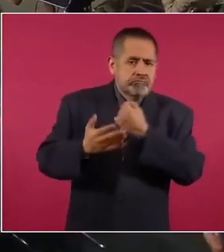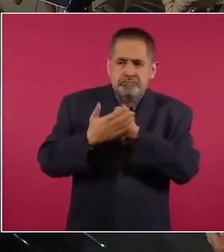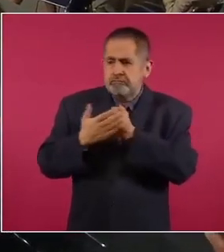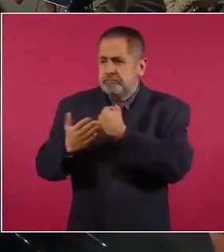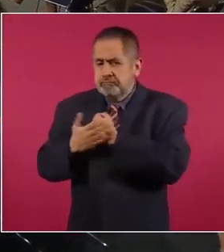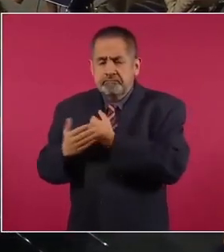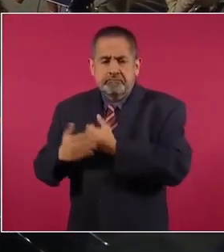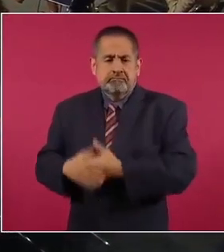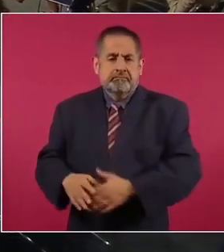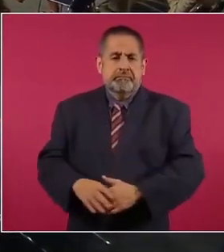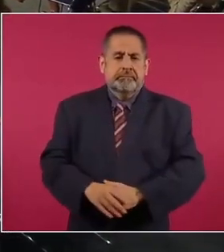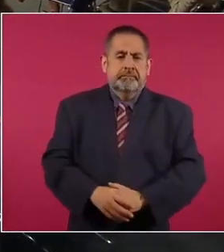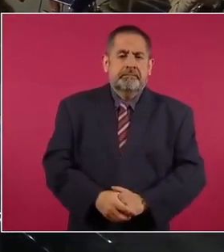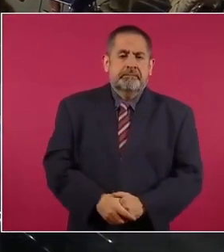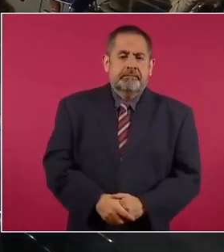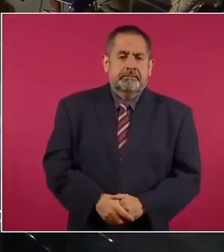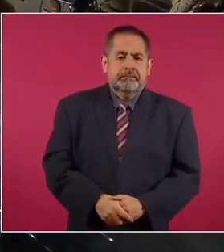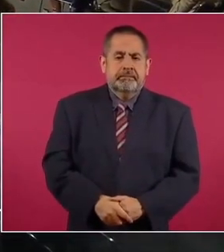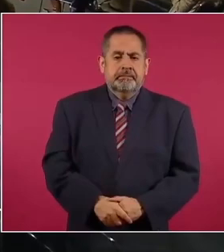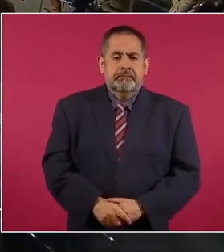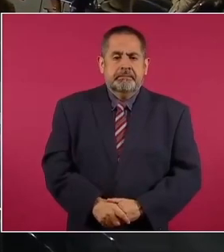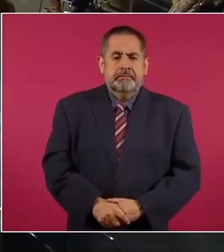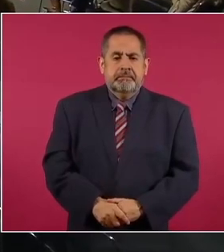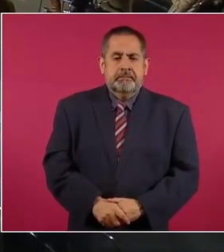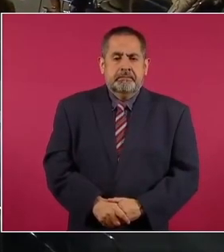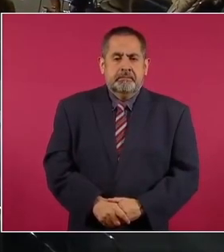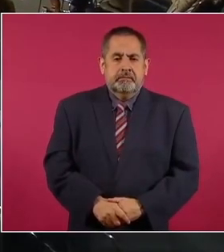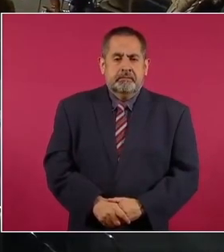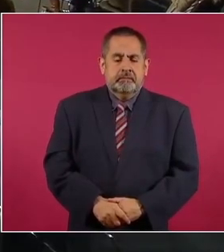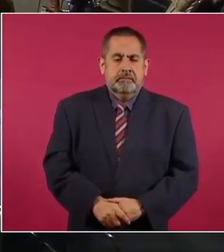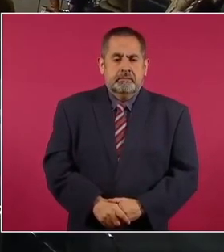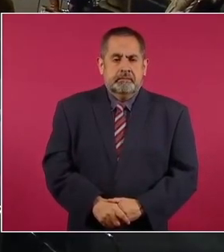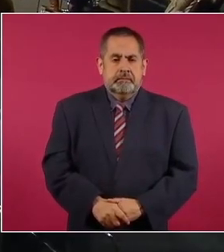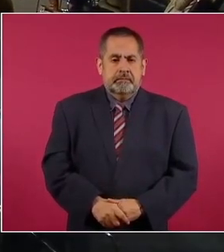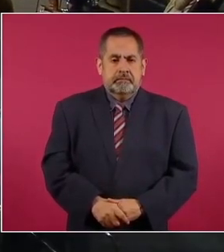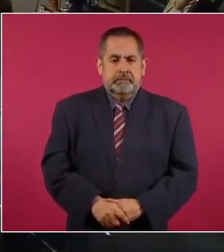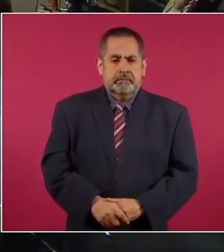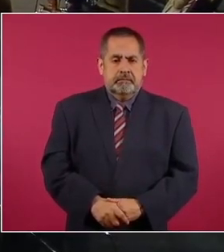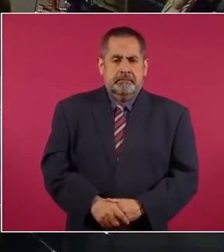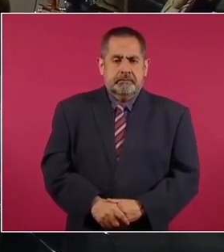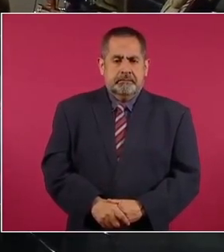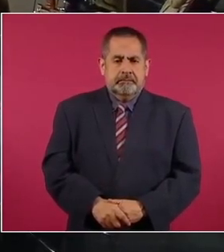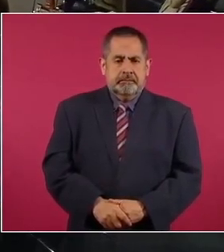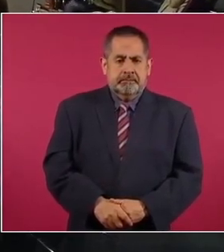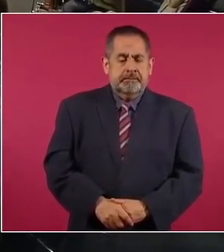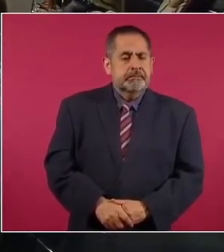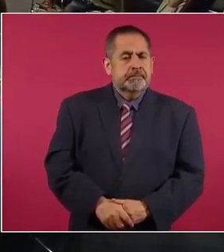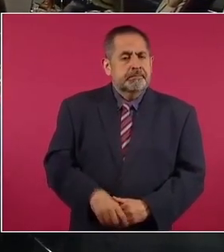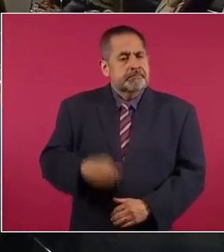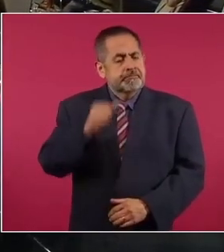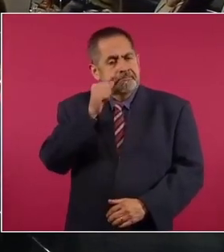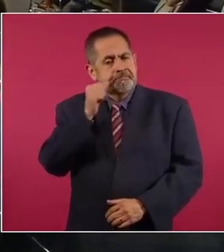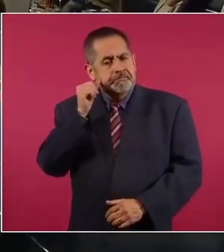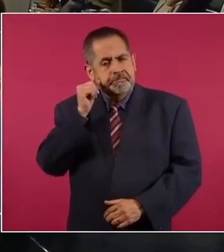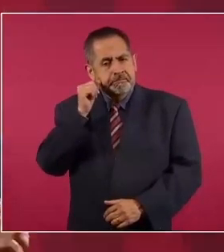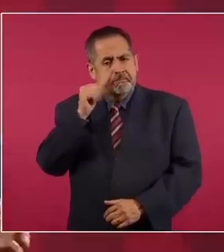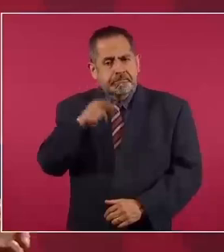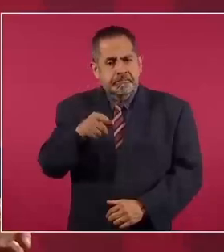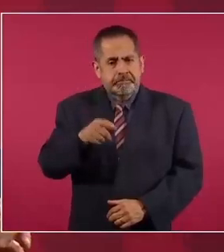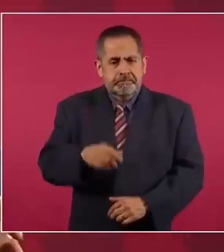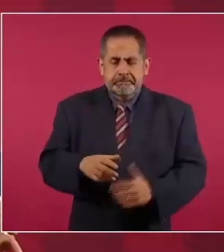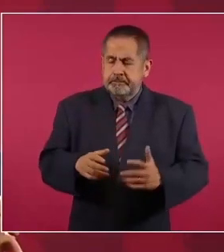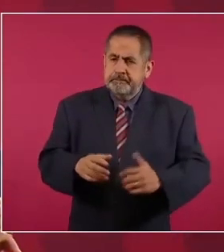¿Cuándo se pegó el ataque que recibió ayer? Ayer, porque empiezan